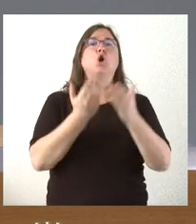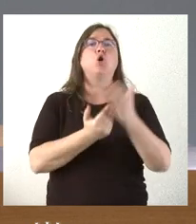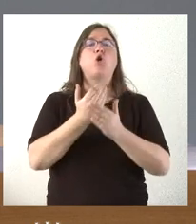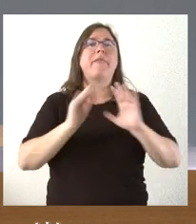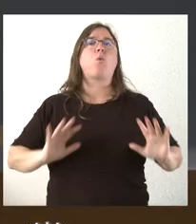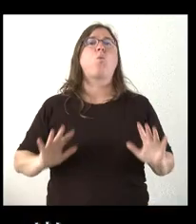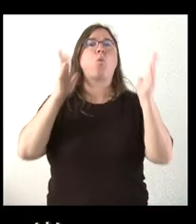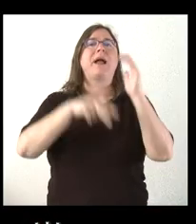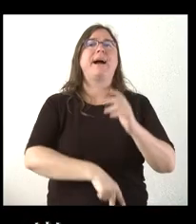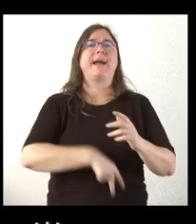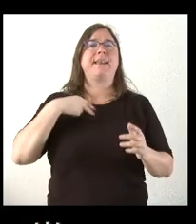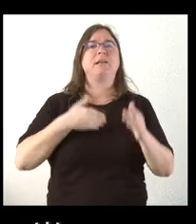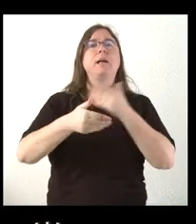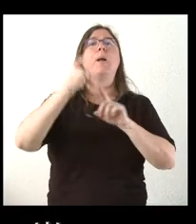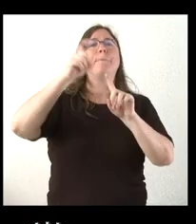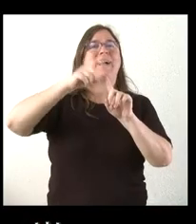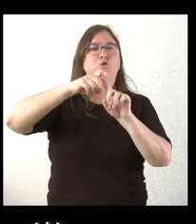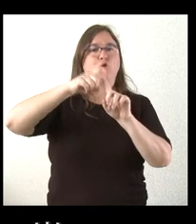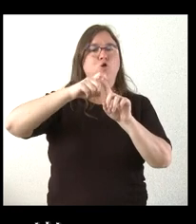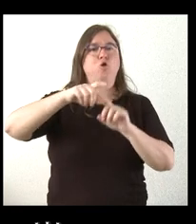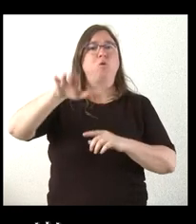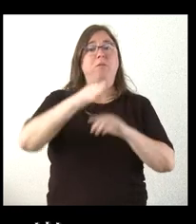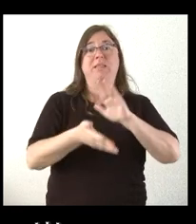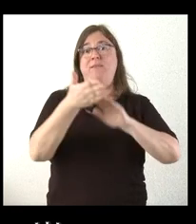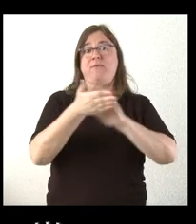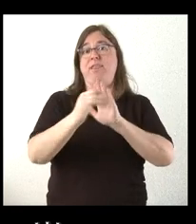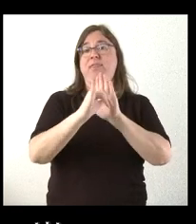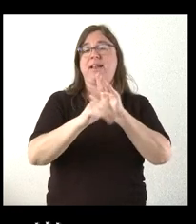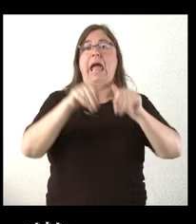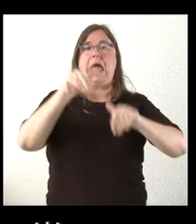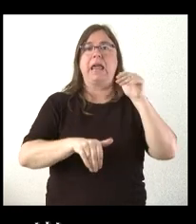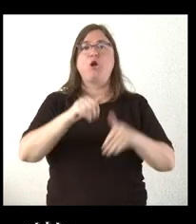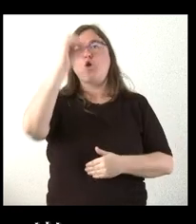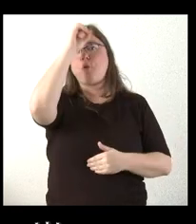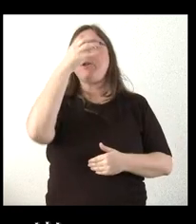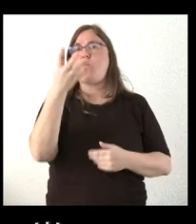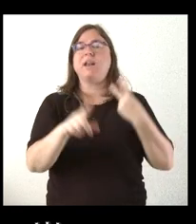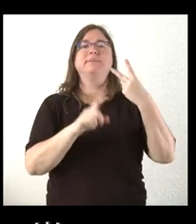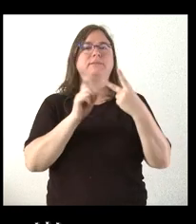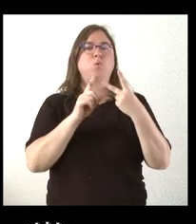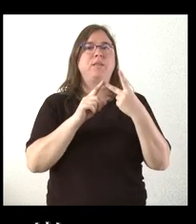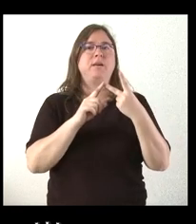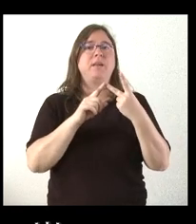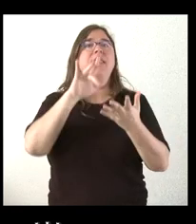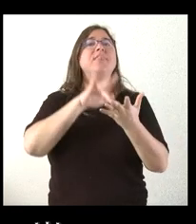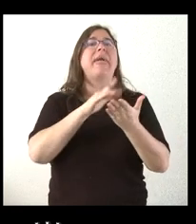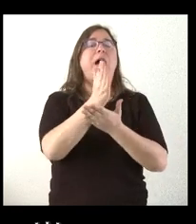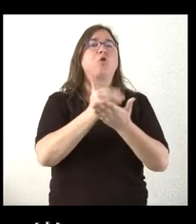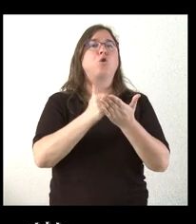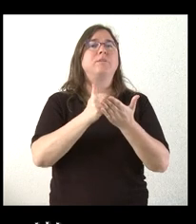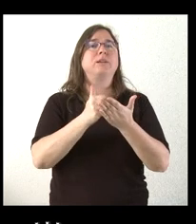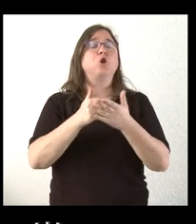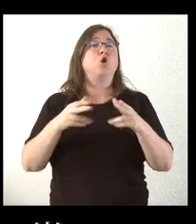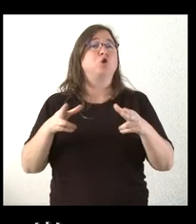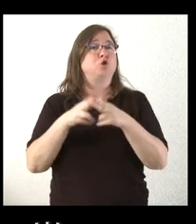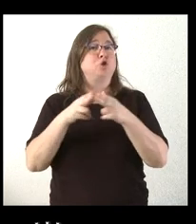general para mayo, a las puertas de las elecciones. No sé qué opinión tienen al respecto. Y luego, sobre el Día de la Comunidad, sus socios han